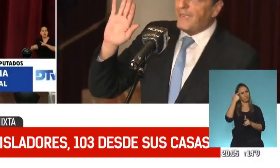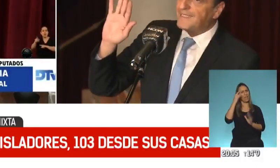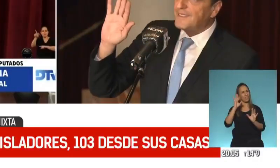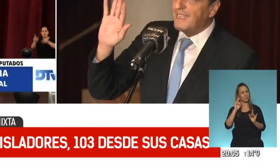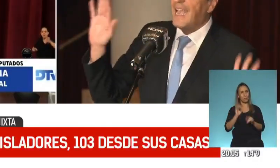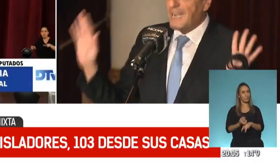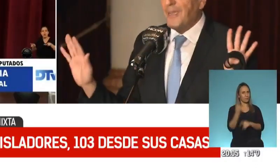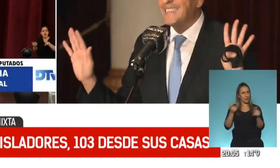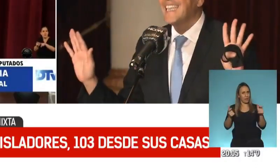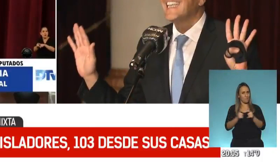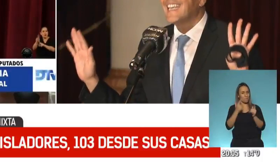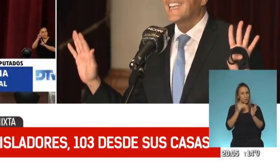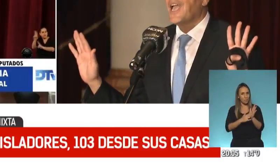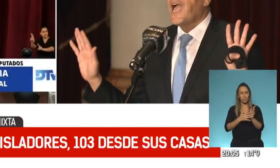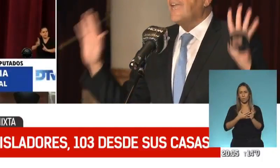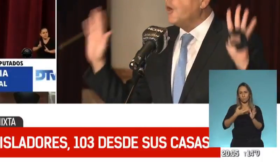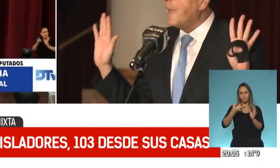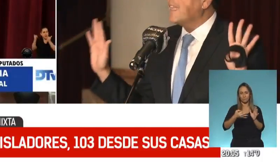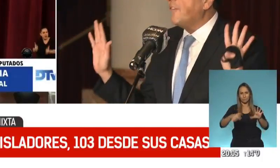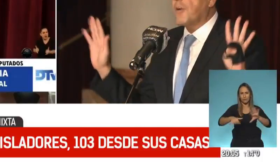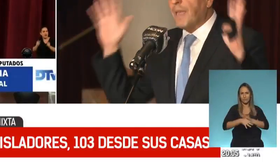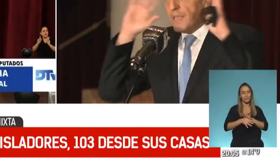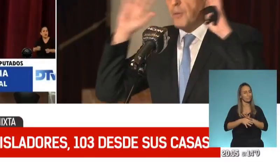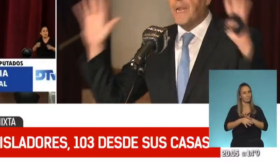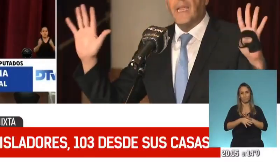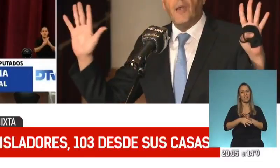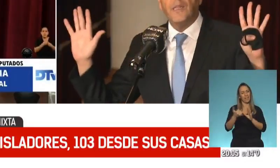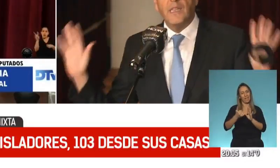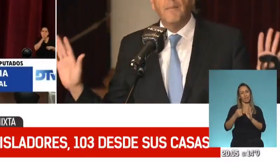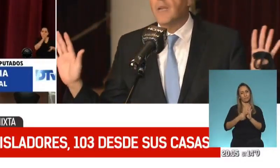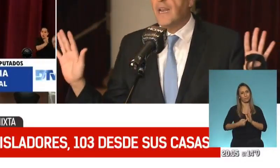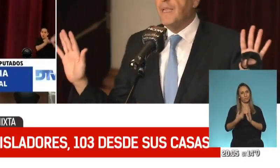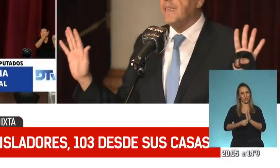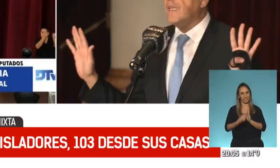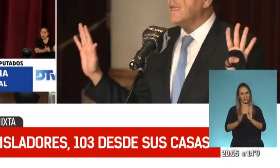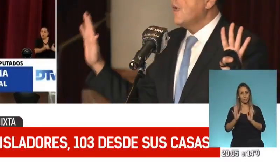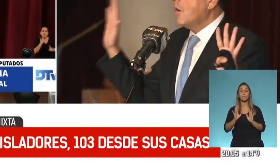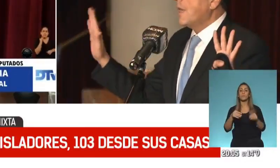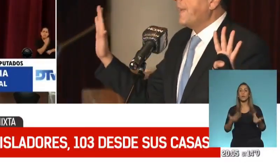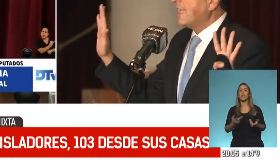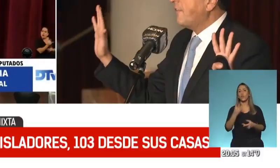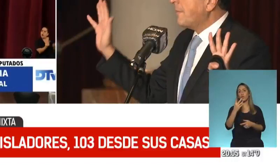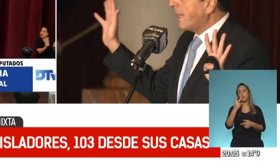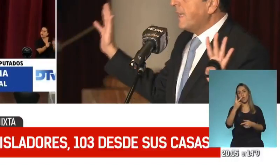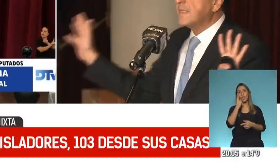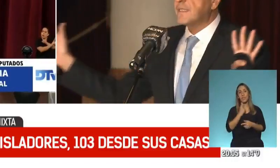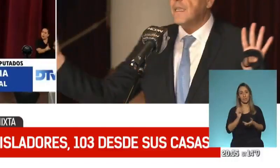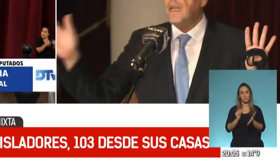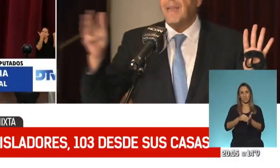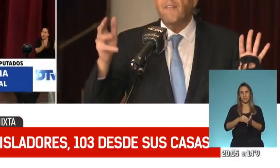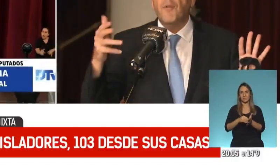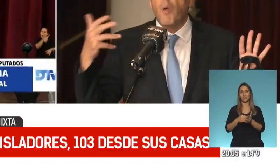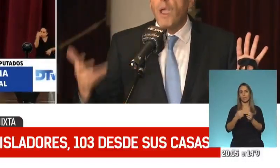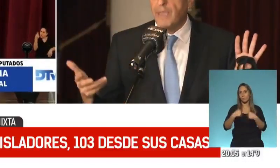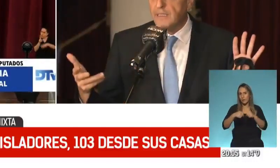primera sesión, y por eso es que se postergan 48 horas para que desde lo virtual la Cámara de Diputados vuelva a